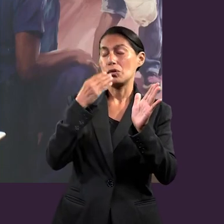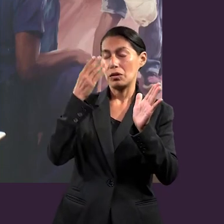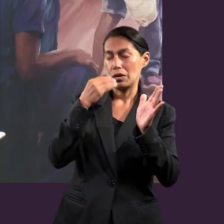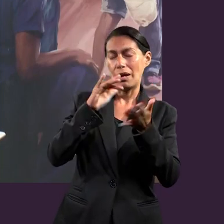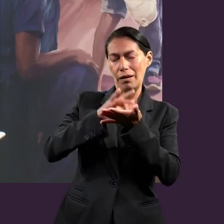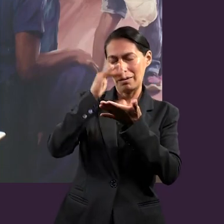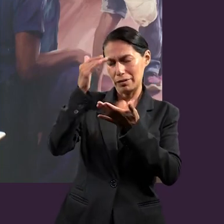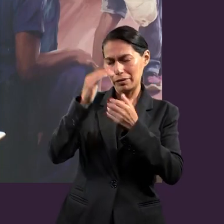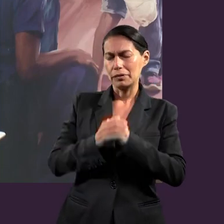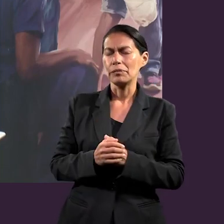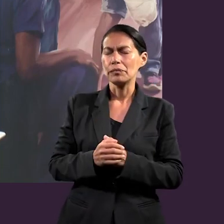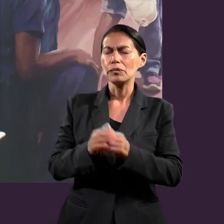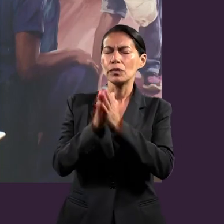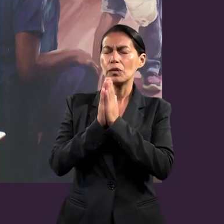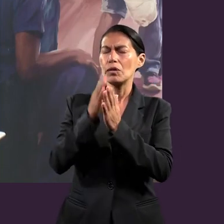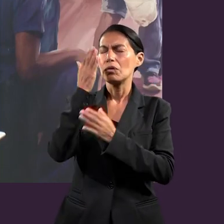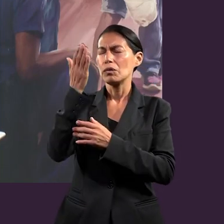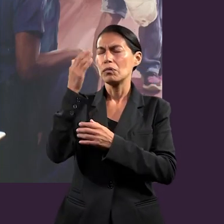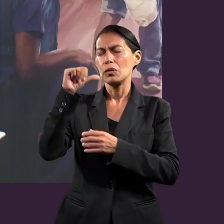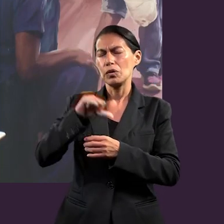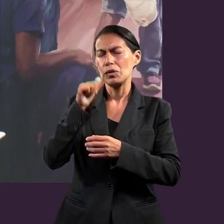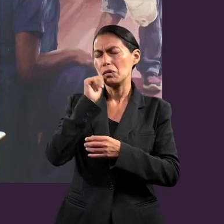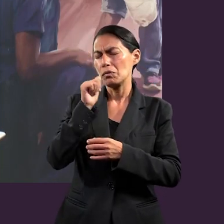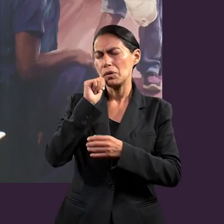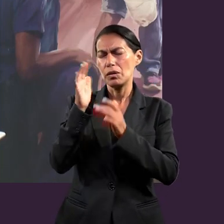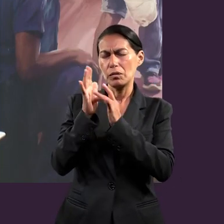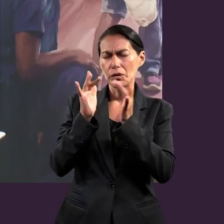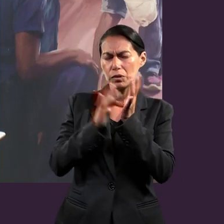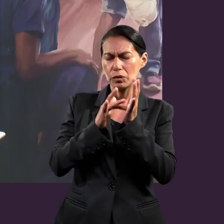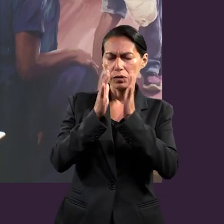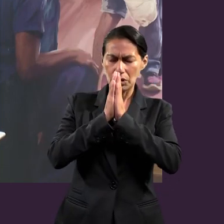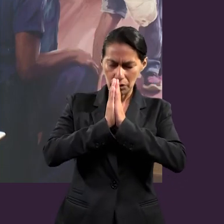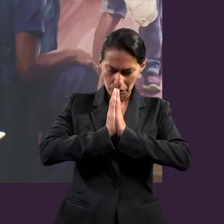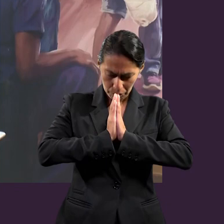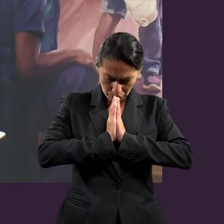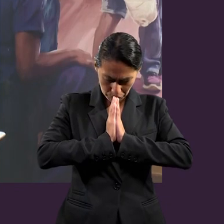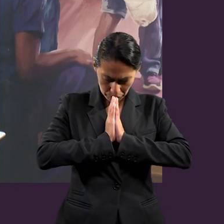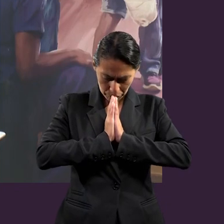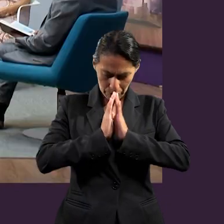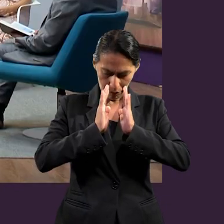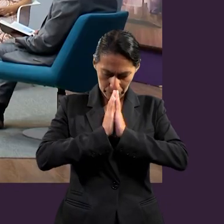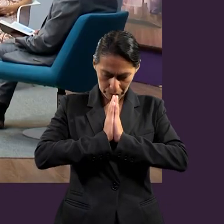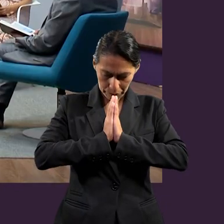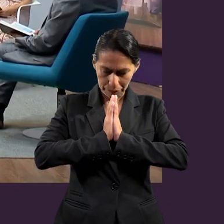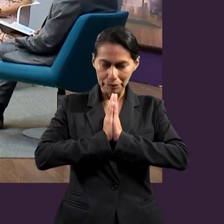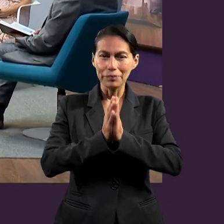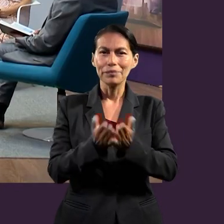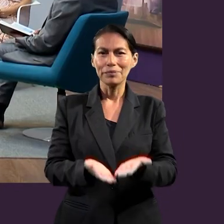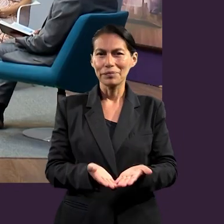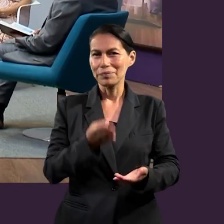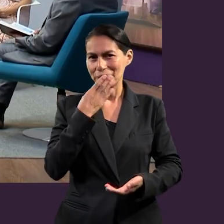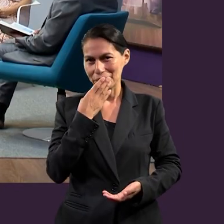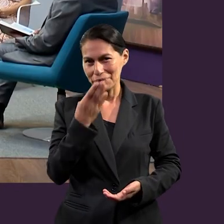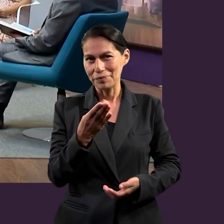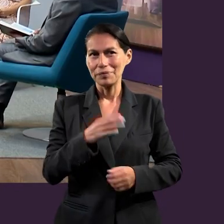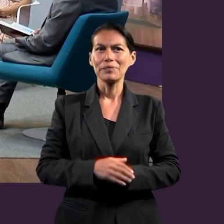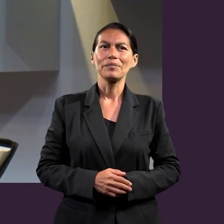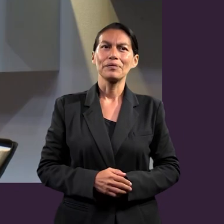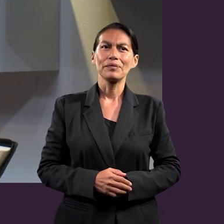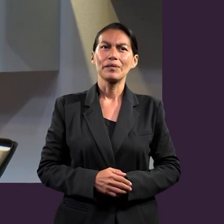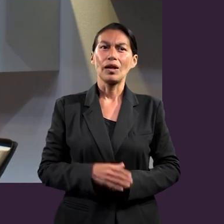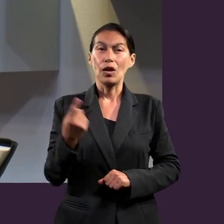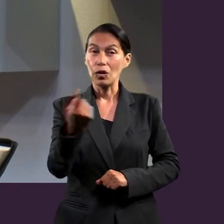enseñanza que tenemos el día de hoy, Señor. Te lo pedimos hoy siempre en el nombre de Jesús. Amén. Muy bien, pues